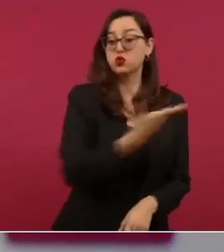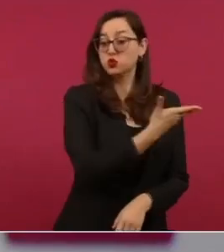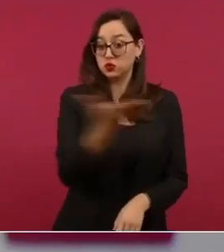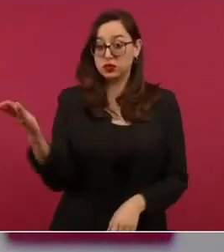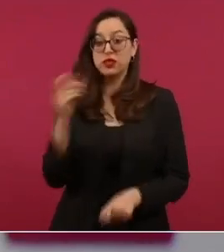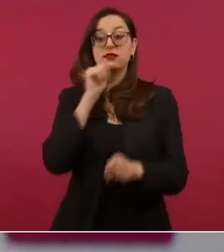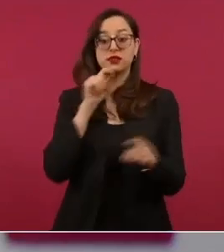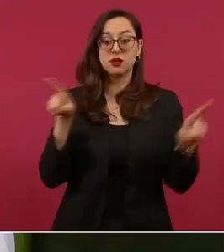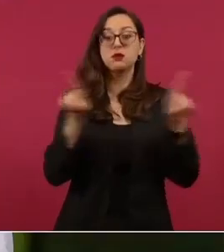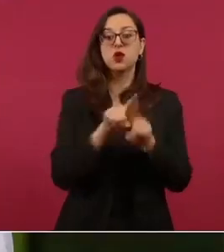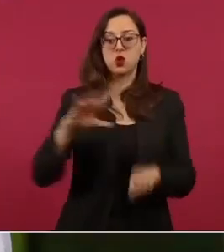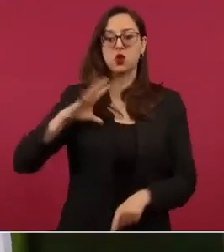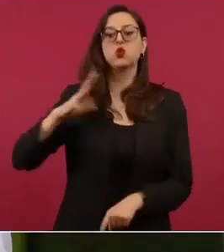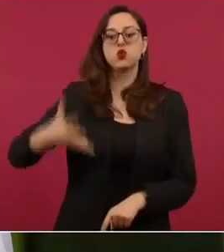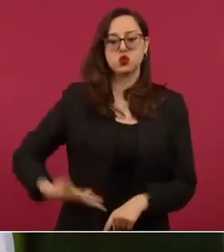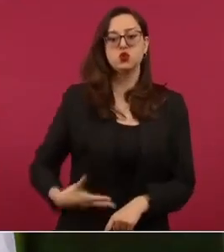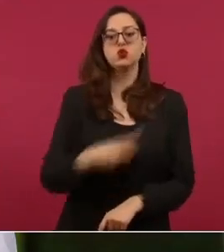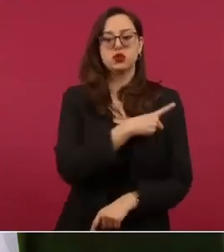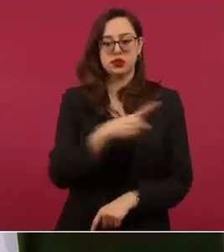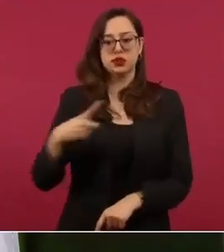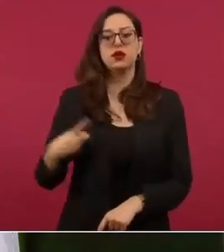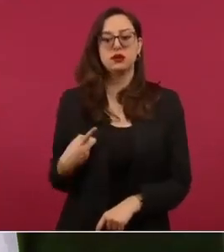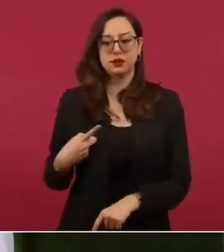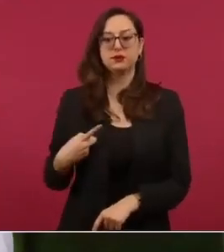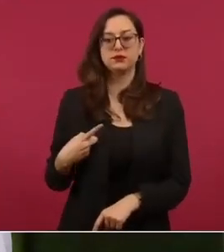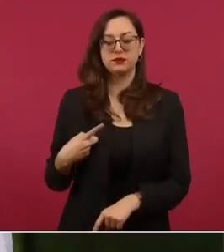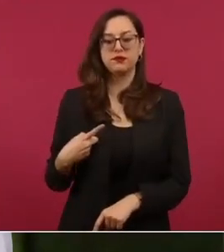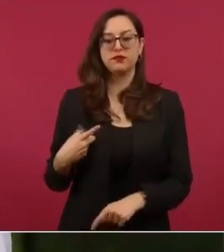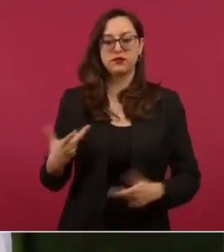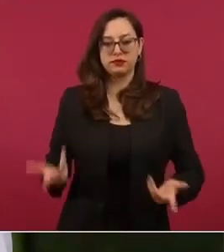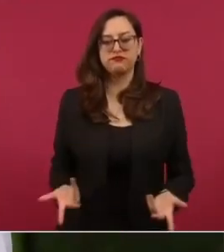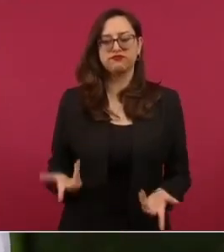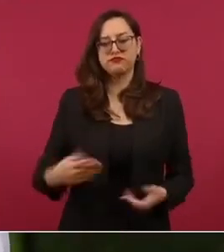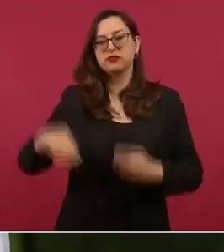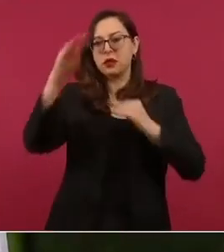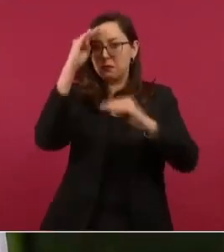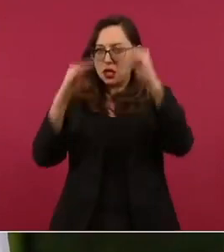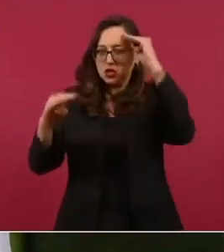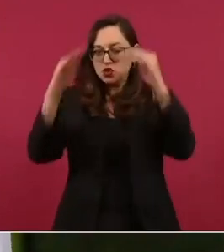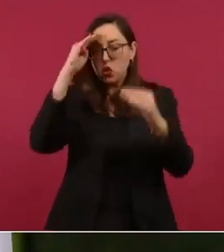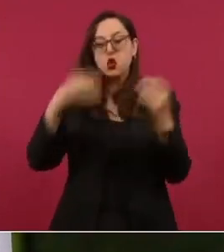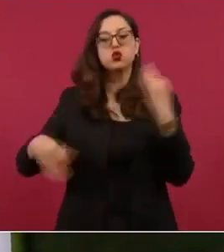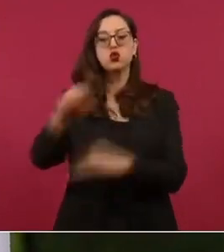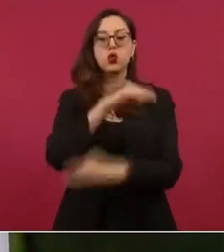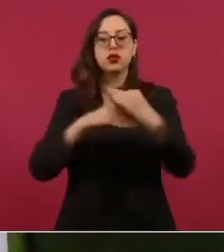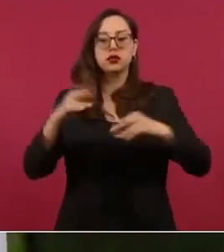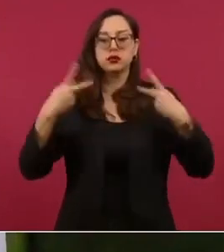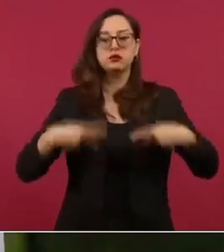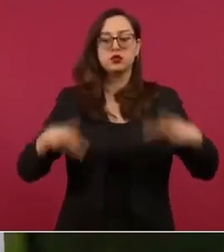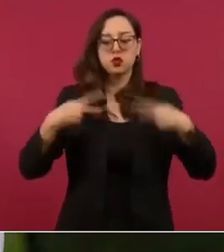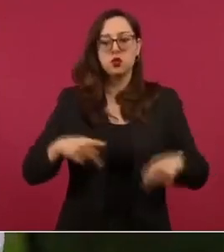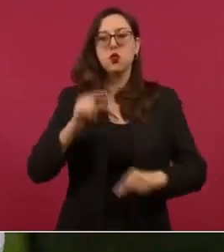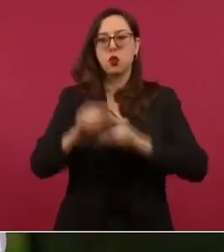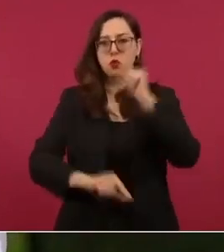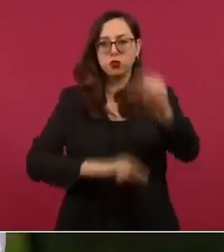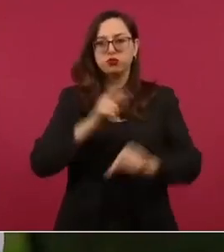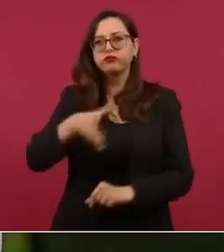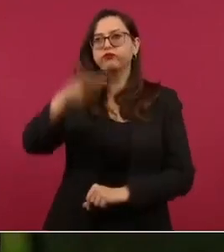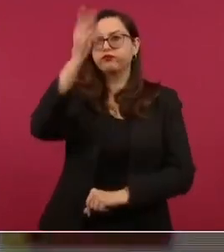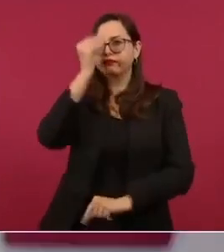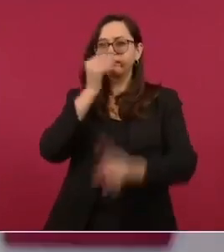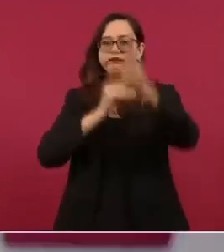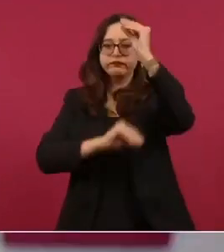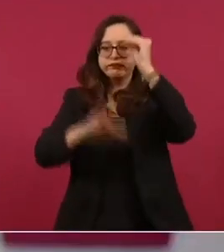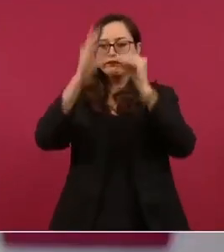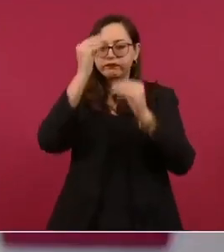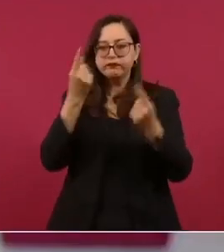y creo que esto se está internalizando cada vez más estamos ganando la